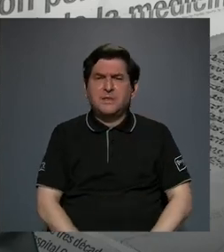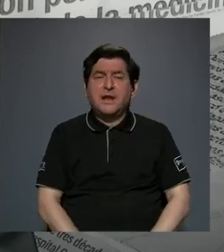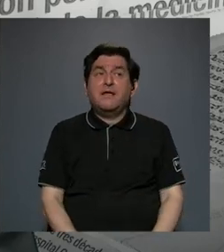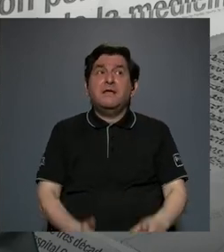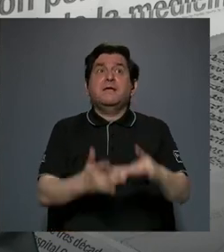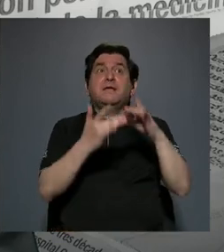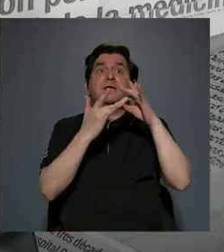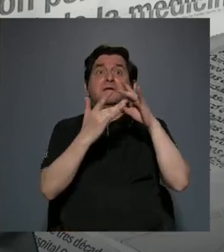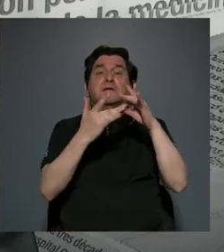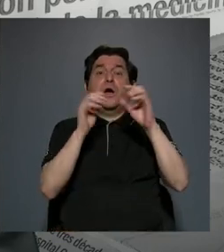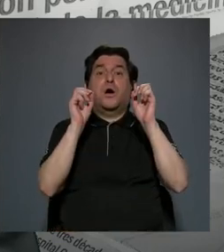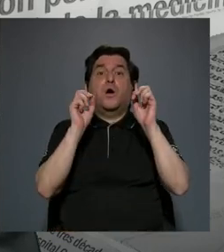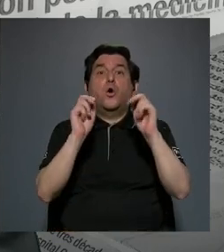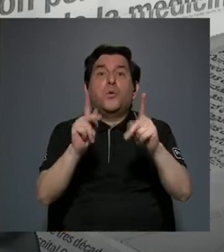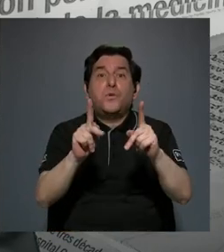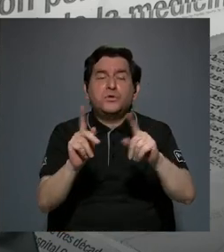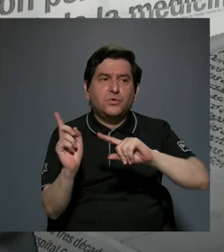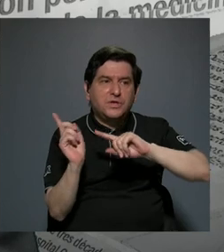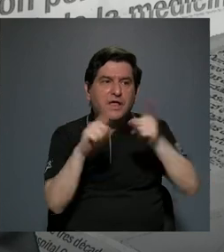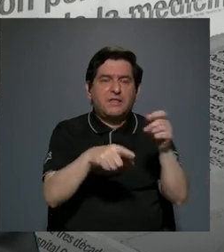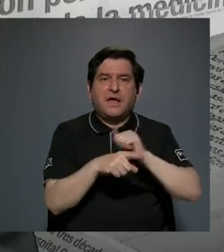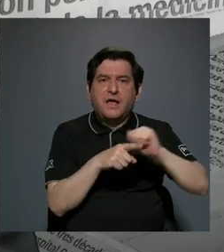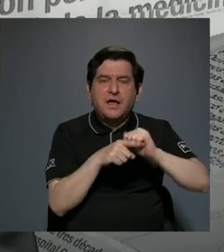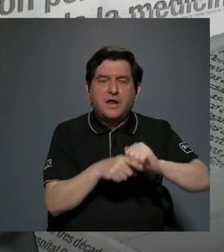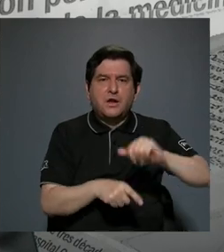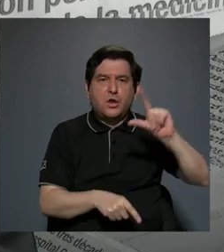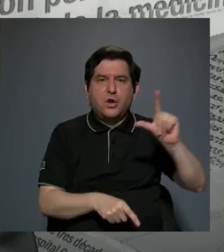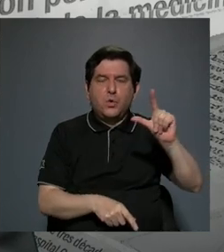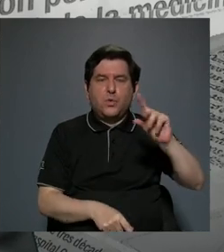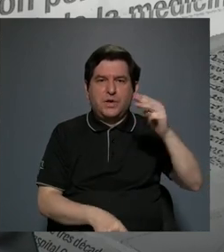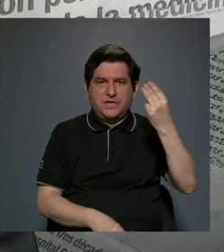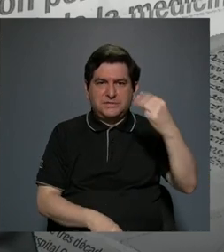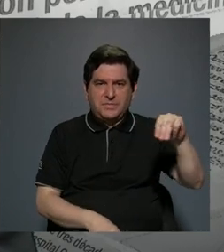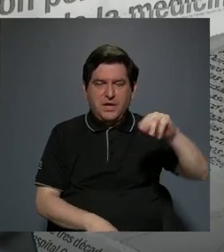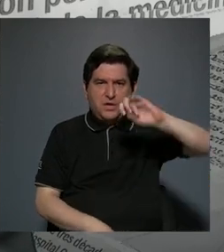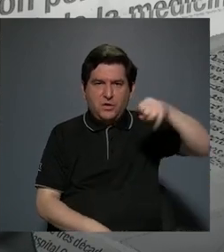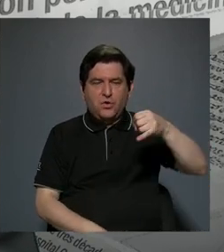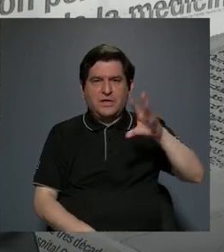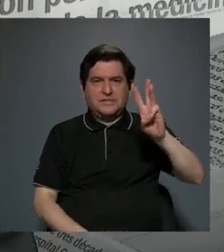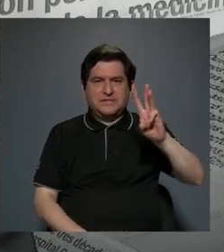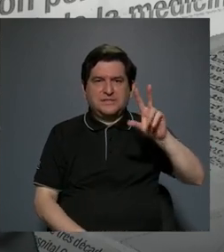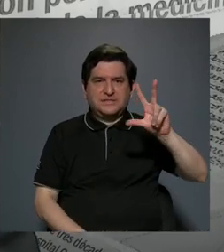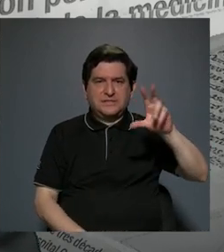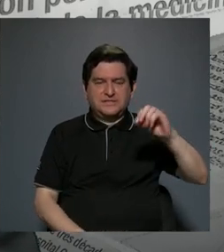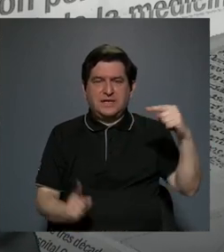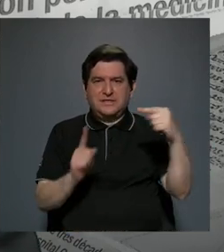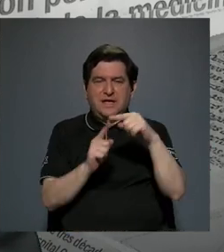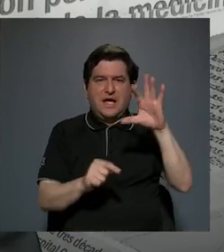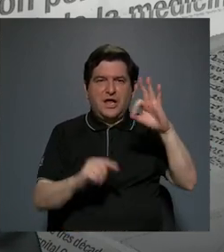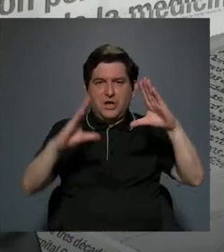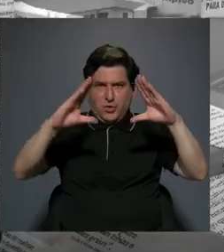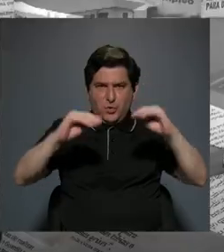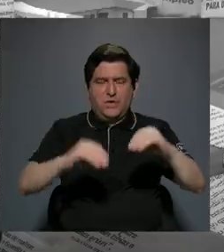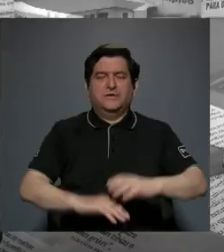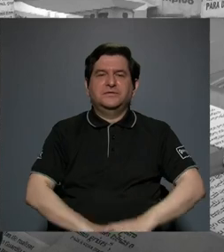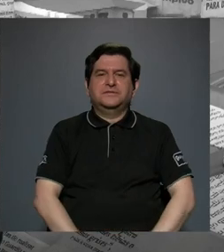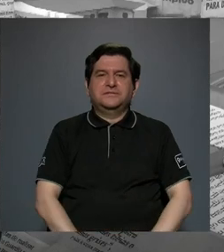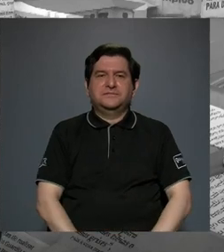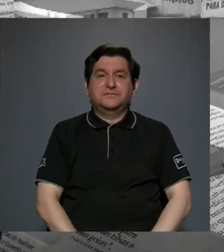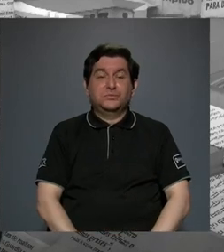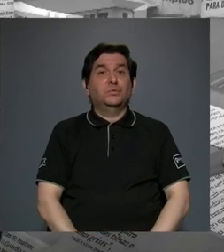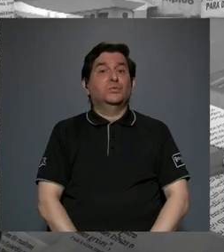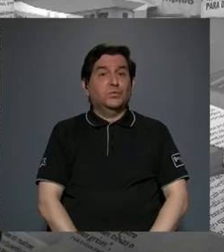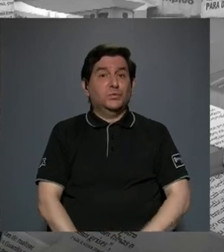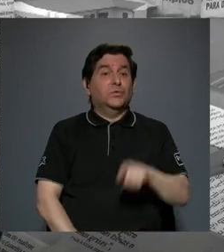especialmente la posibilidad de asistir a ensayos lunes, miércoles y jueves de 6.39 Realmente sacar